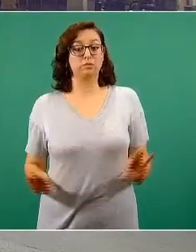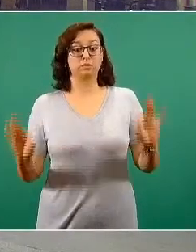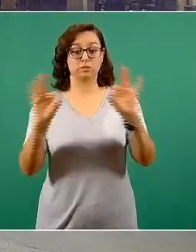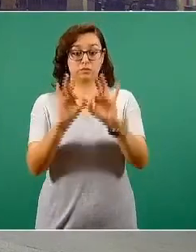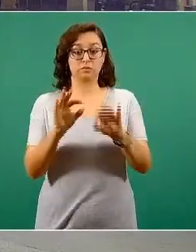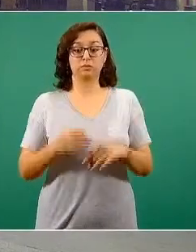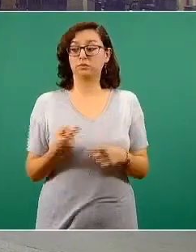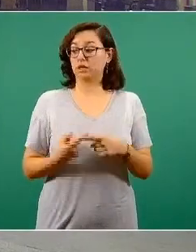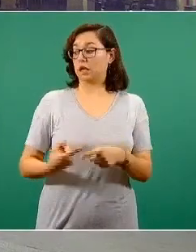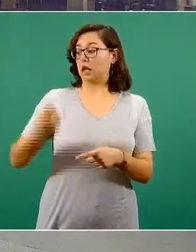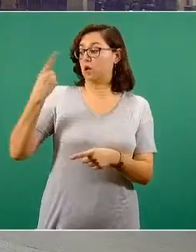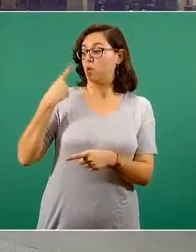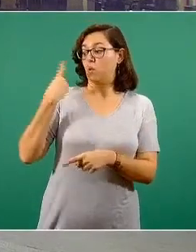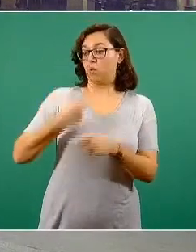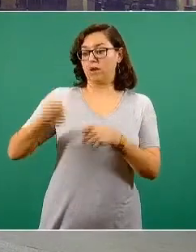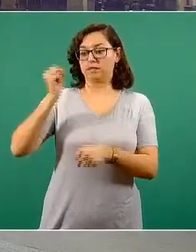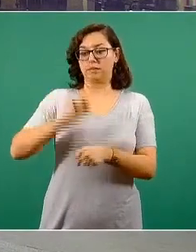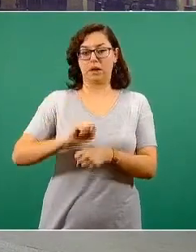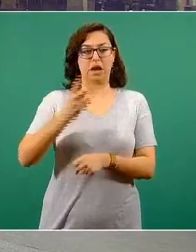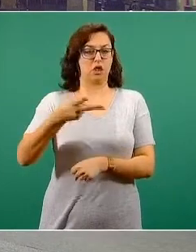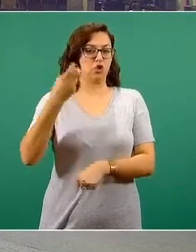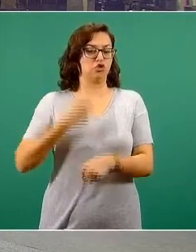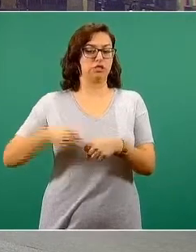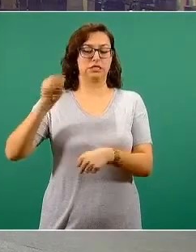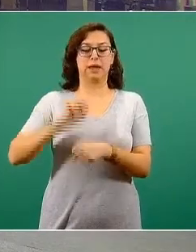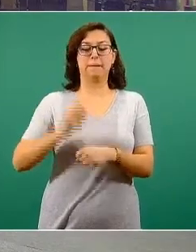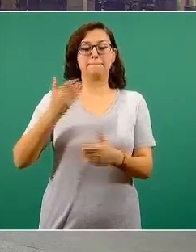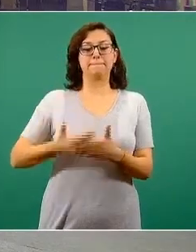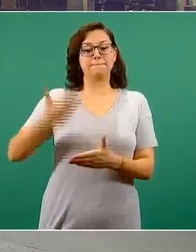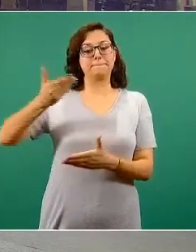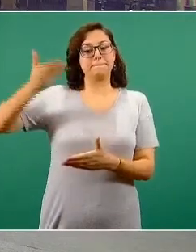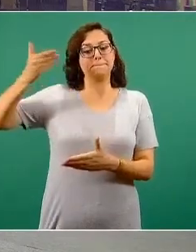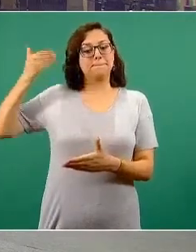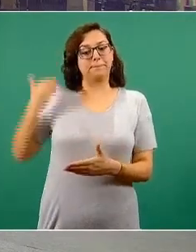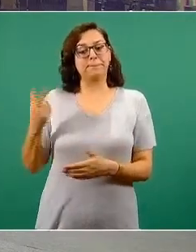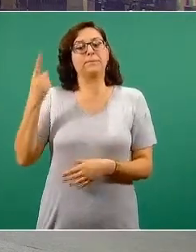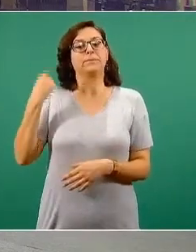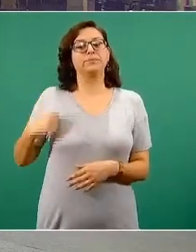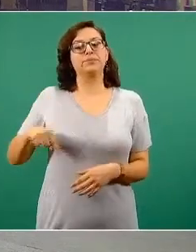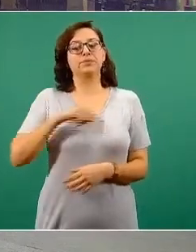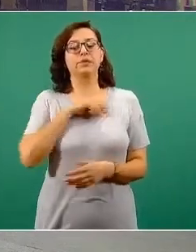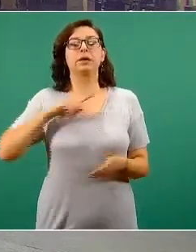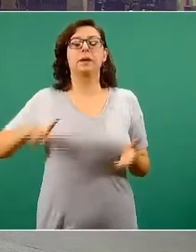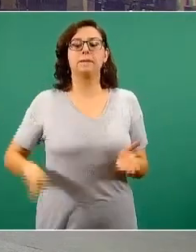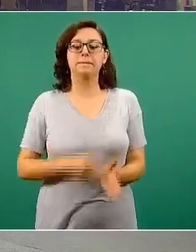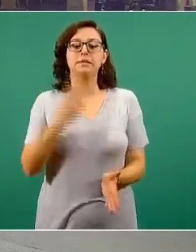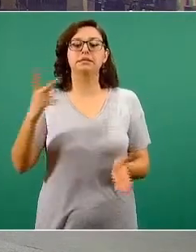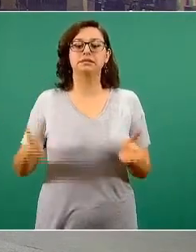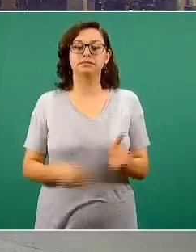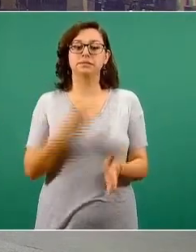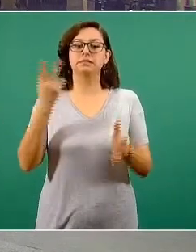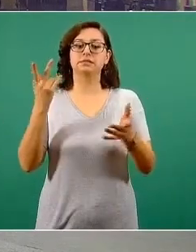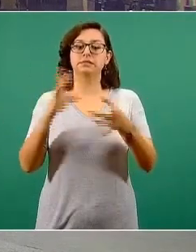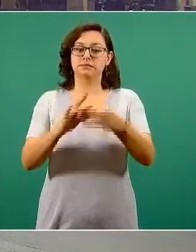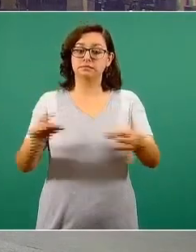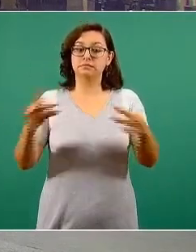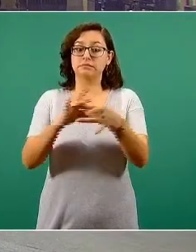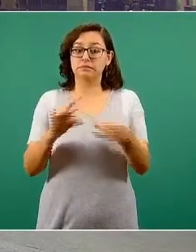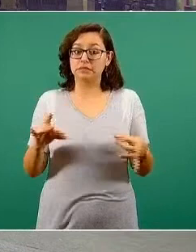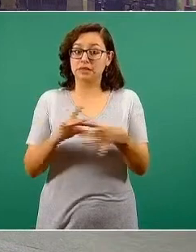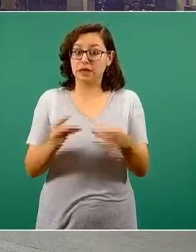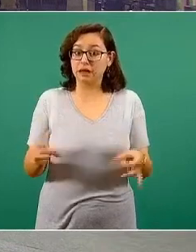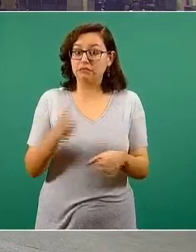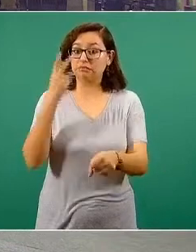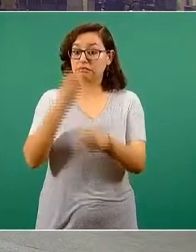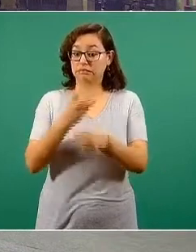anterior o dos atrás, empezamos a ser un poco enfáticos respecto al peligro de una tercera ola